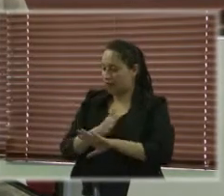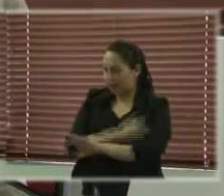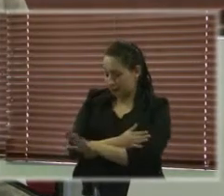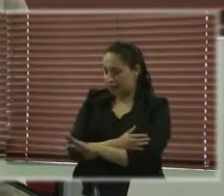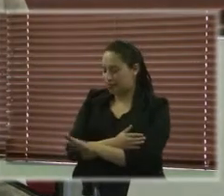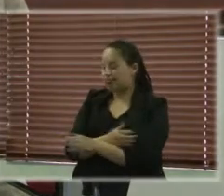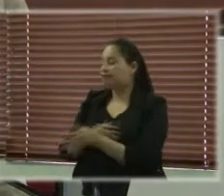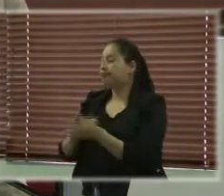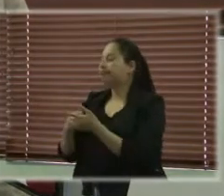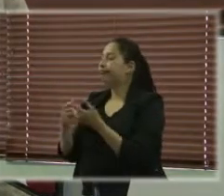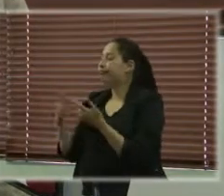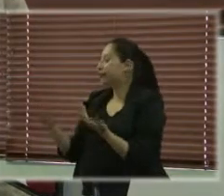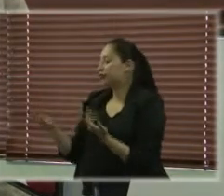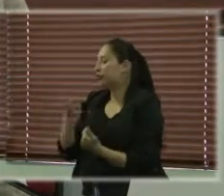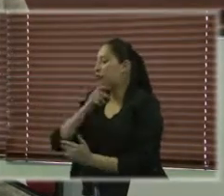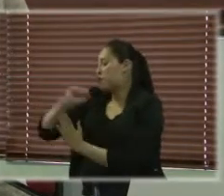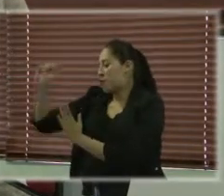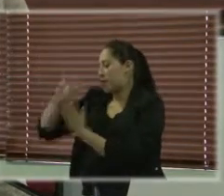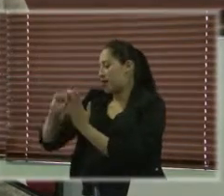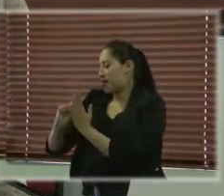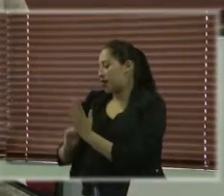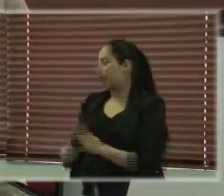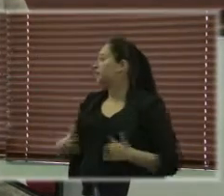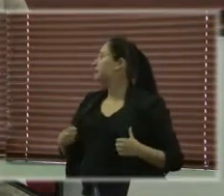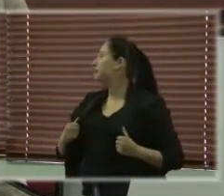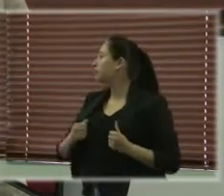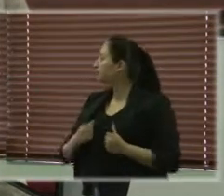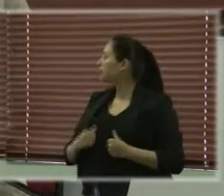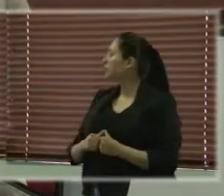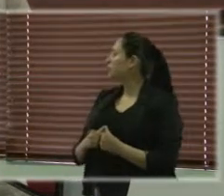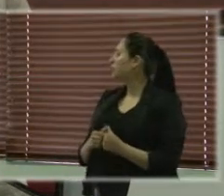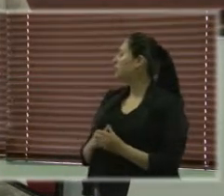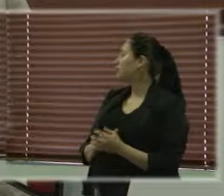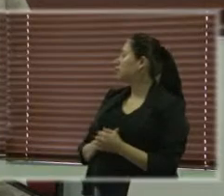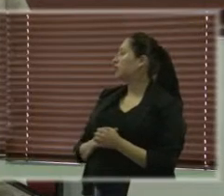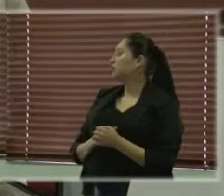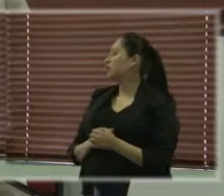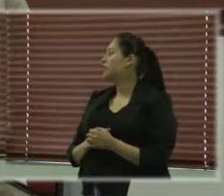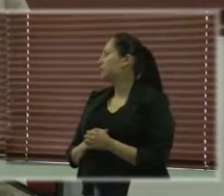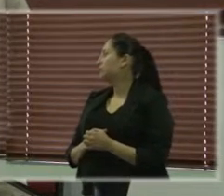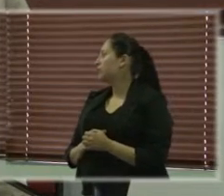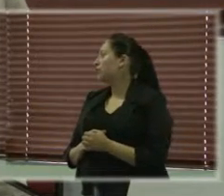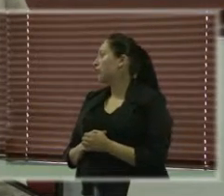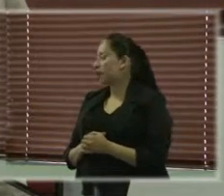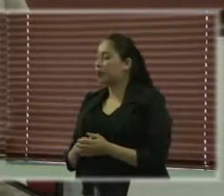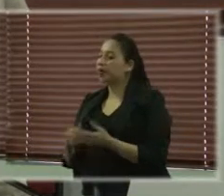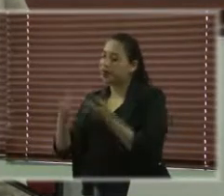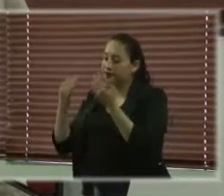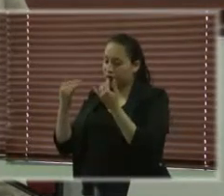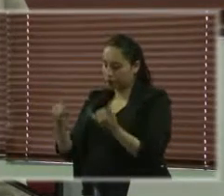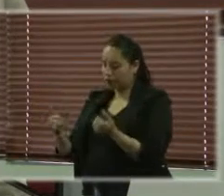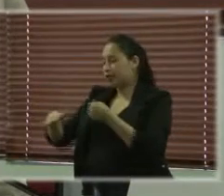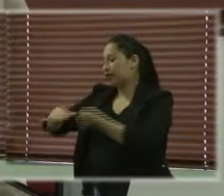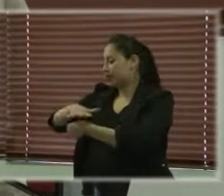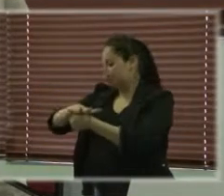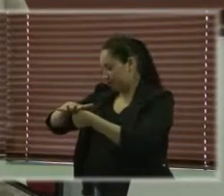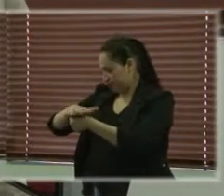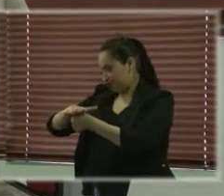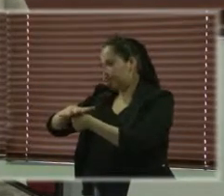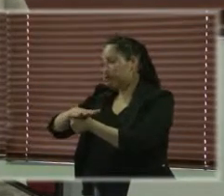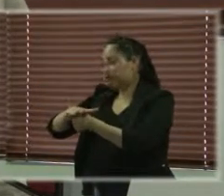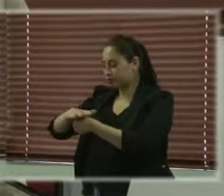Ahora, en relación a casos de violencia a personas con discapacidad pero además con